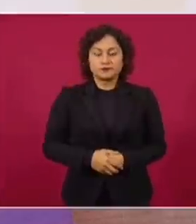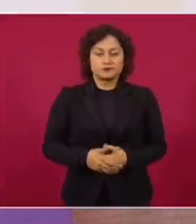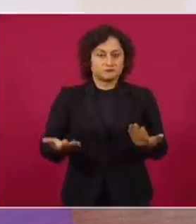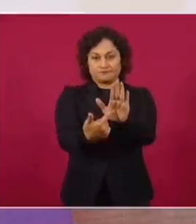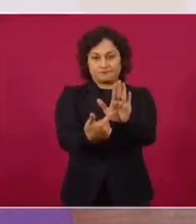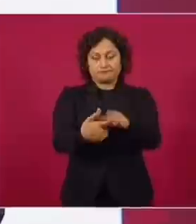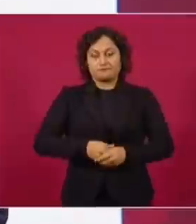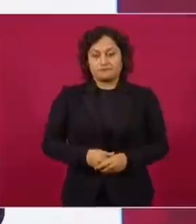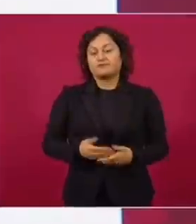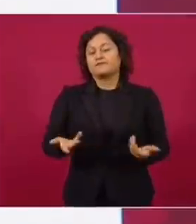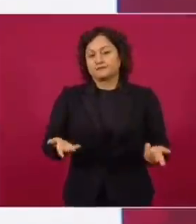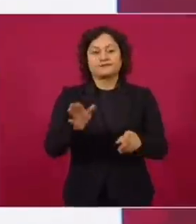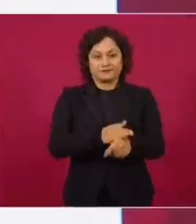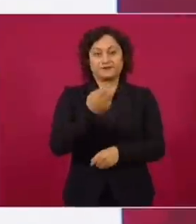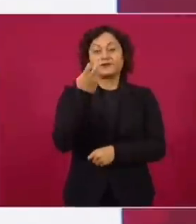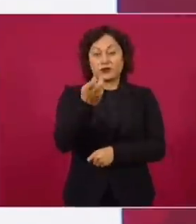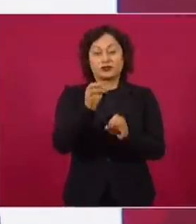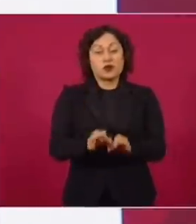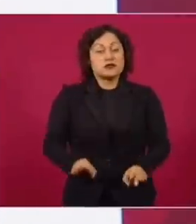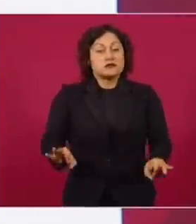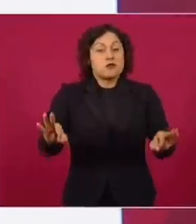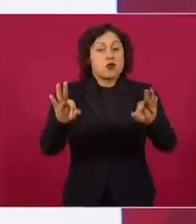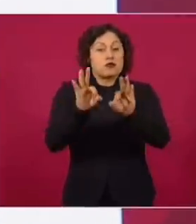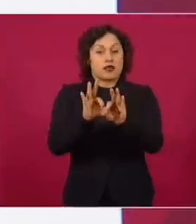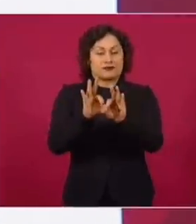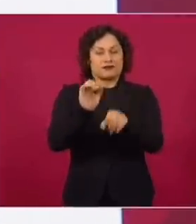Información, transparencia. Por eso es muy importante la autoridad moral.